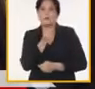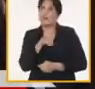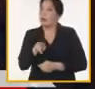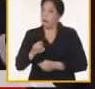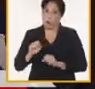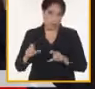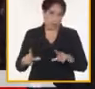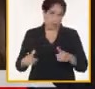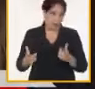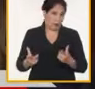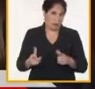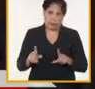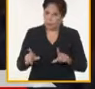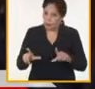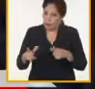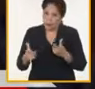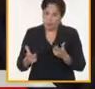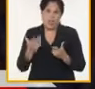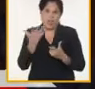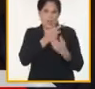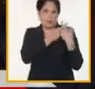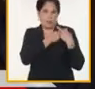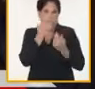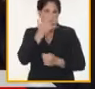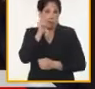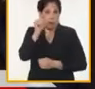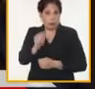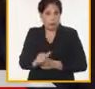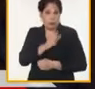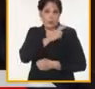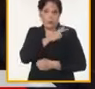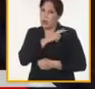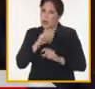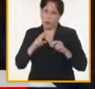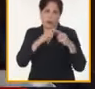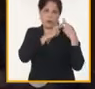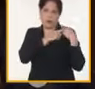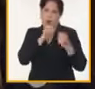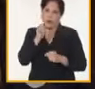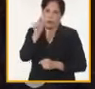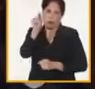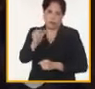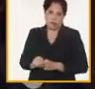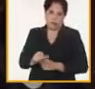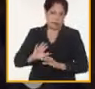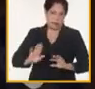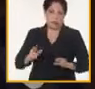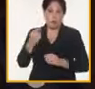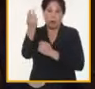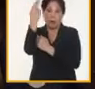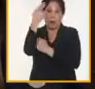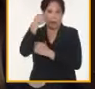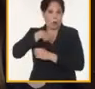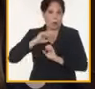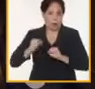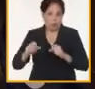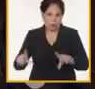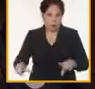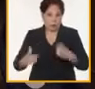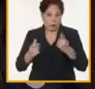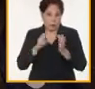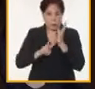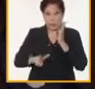de otro de que sea responsable de actuar consecuentemente con este encargo que tenemos hoy nuestra